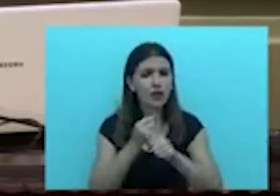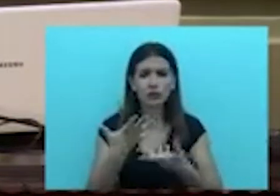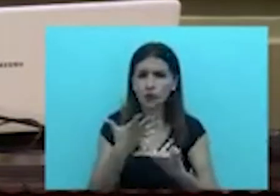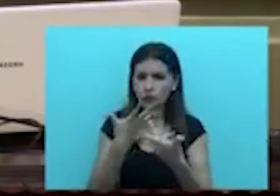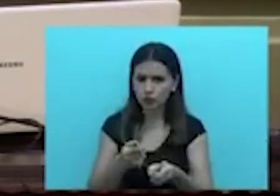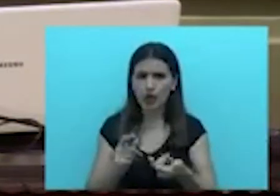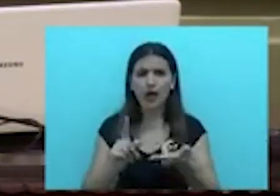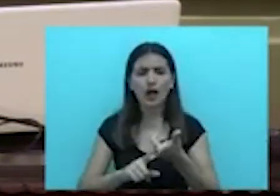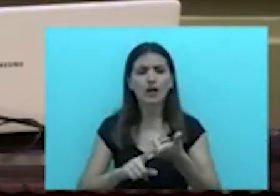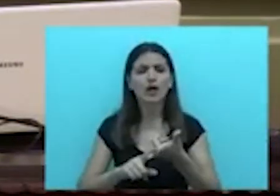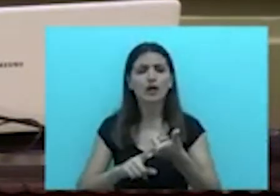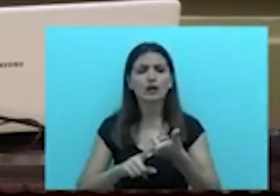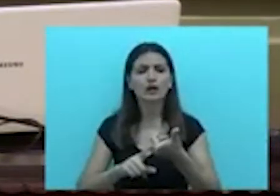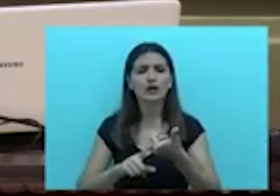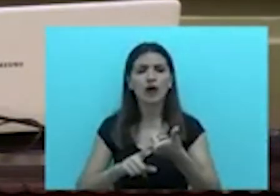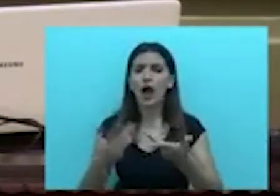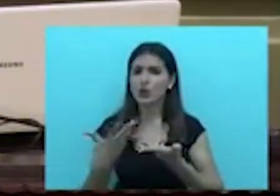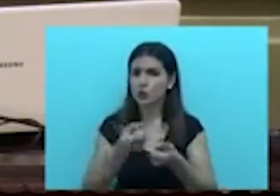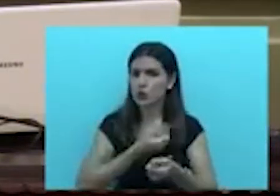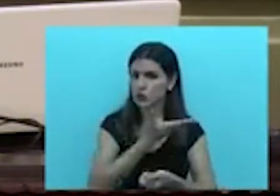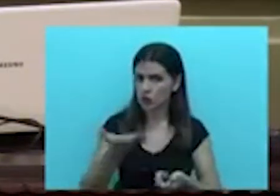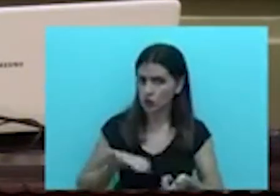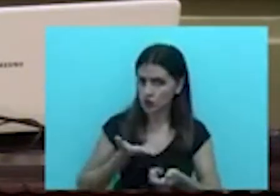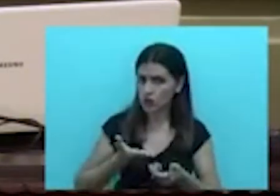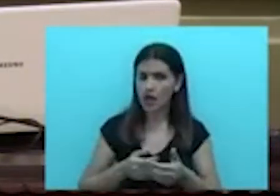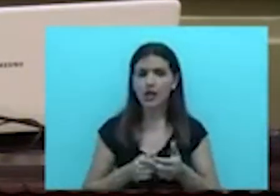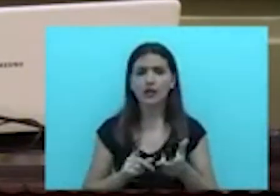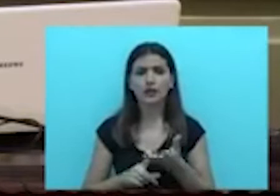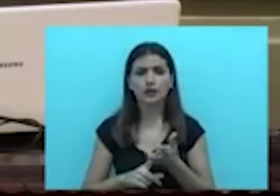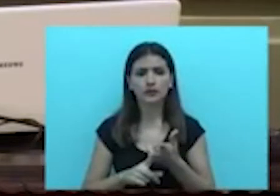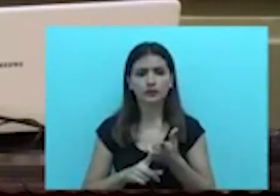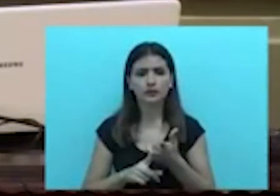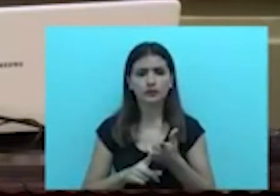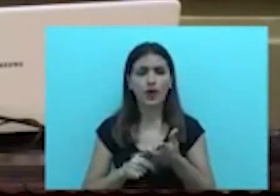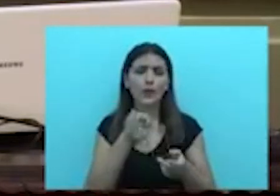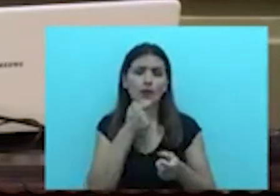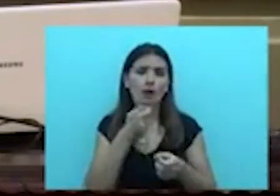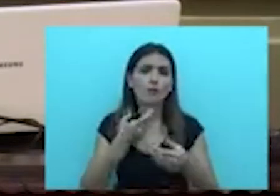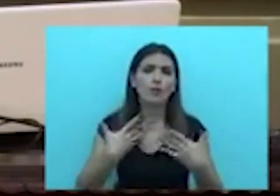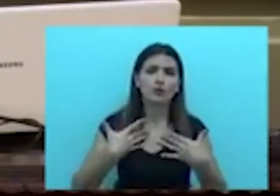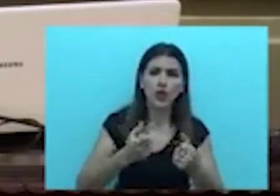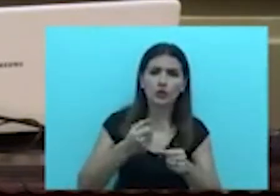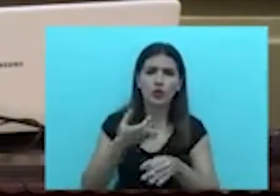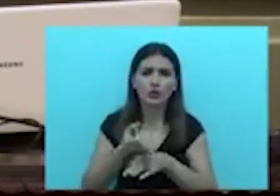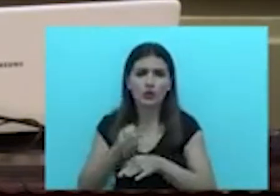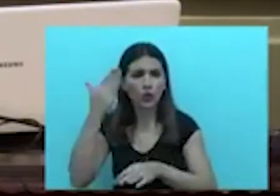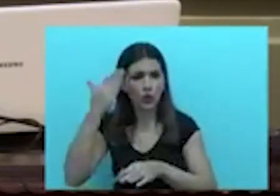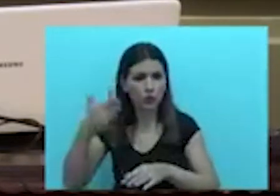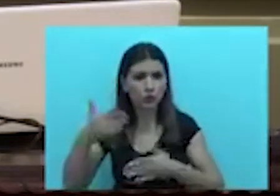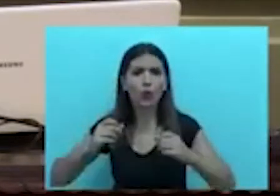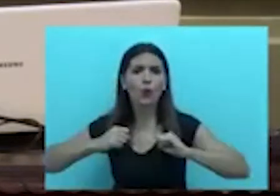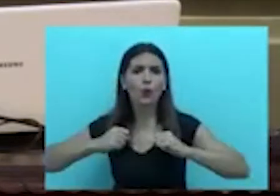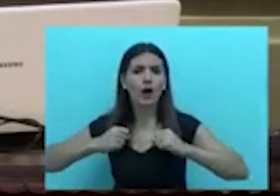además de garantizar servicios sociales universales de alta calidad, como la salud, la educación, la cultura y el deporte,